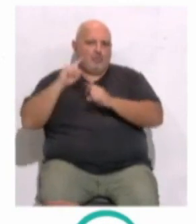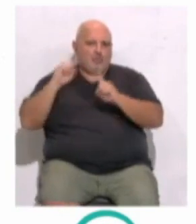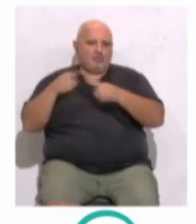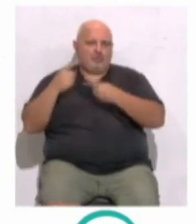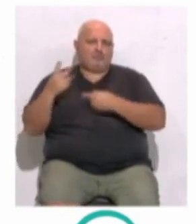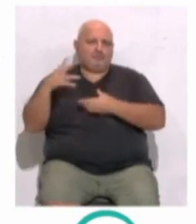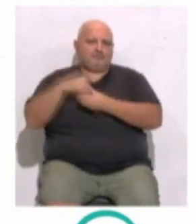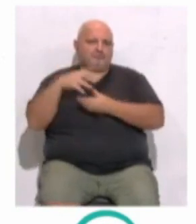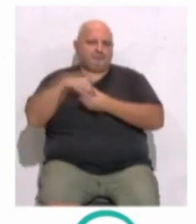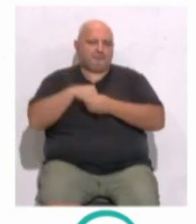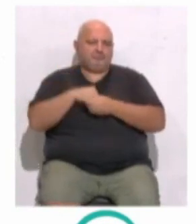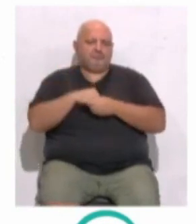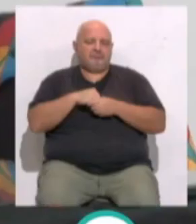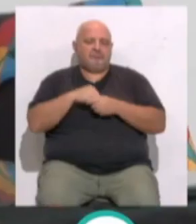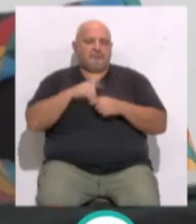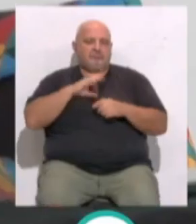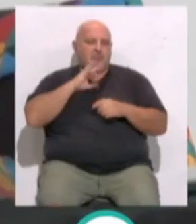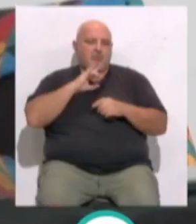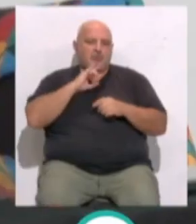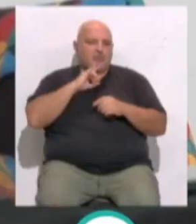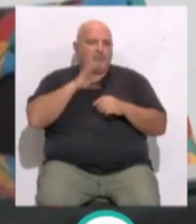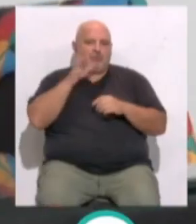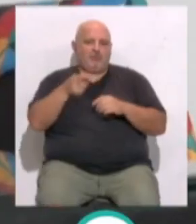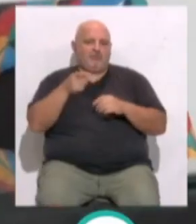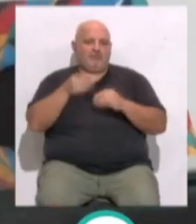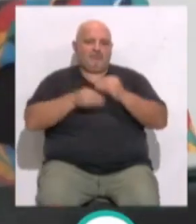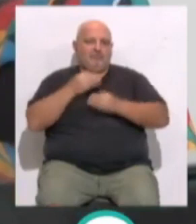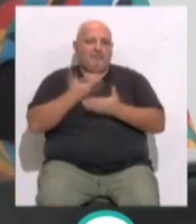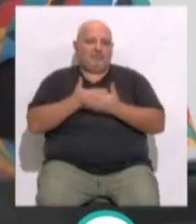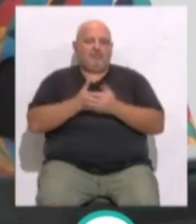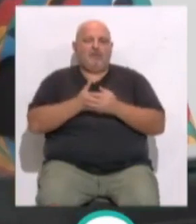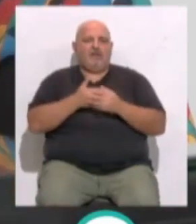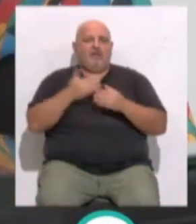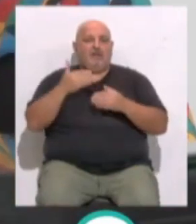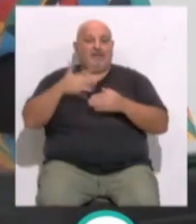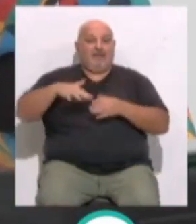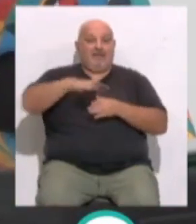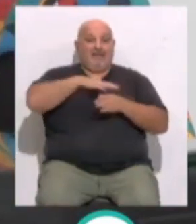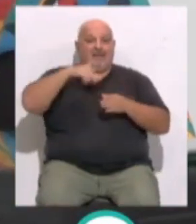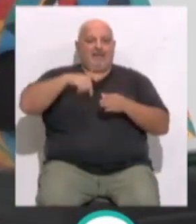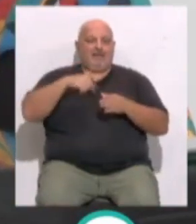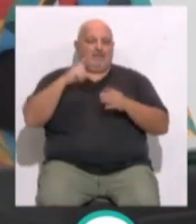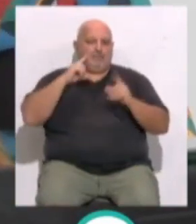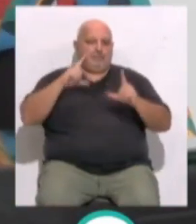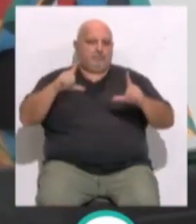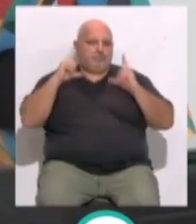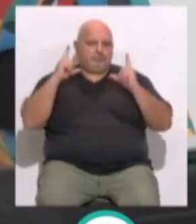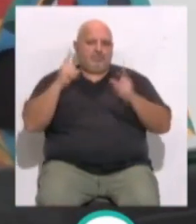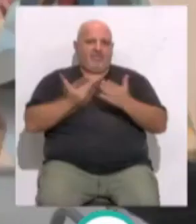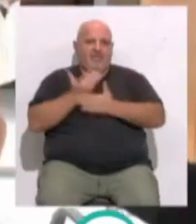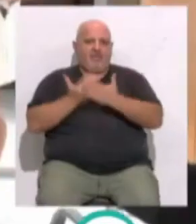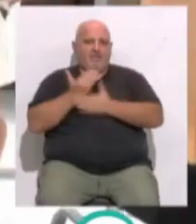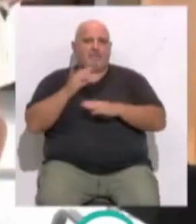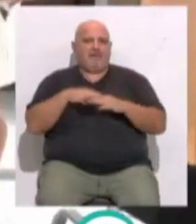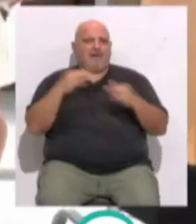muchos más productores y demás y bueno, la verdad que estamos súper contentos de poder mostrarlo. Estramburos también tendrá un papel protagonista en estos días